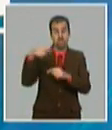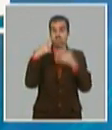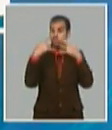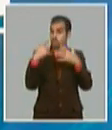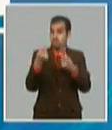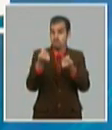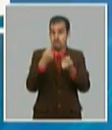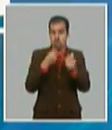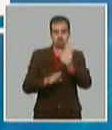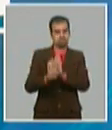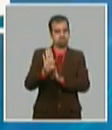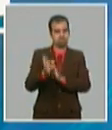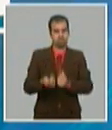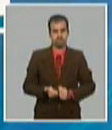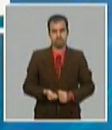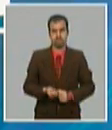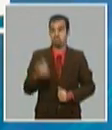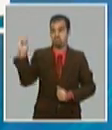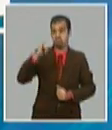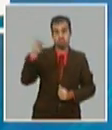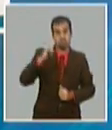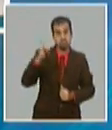la recuperación del turismo